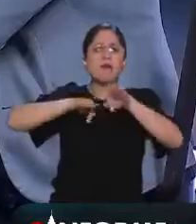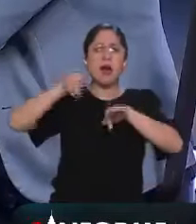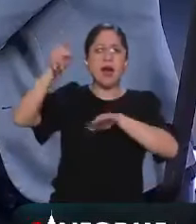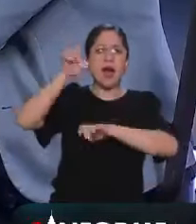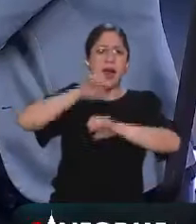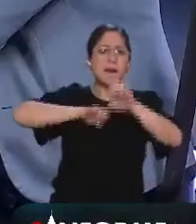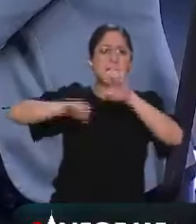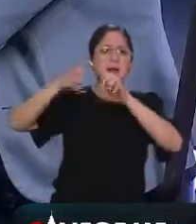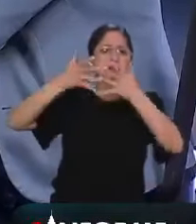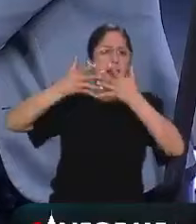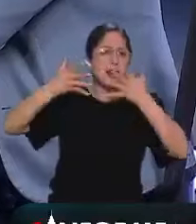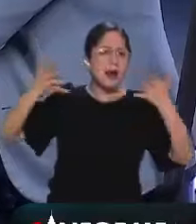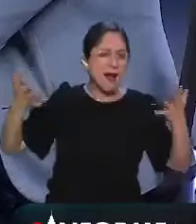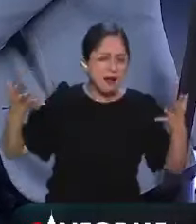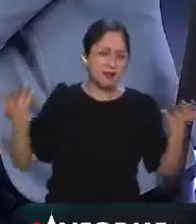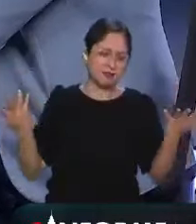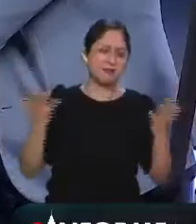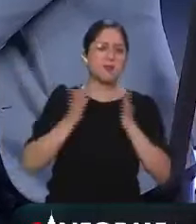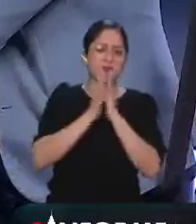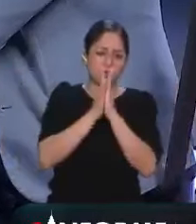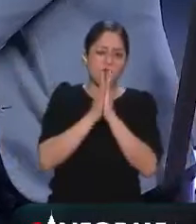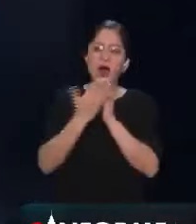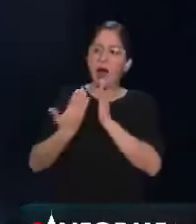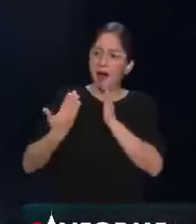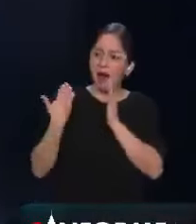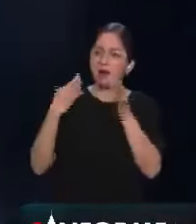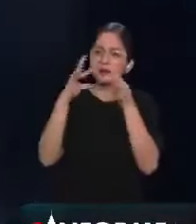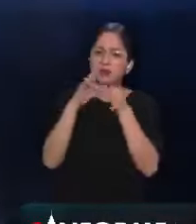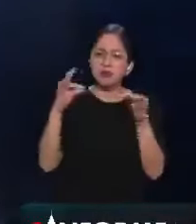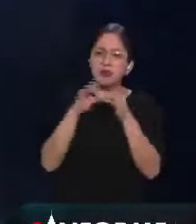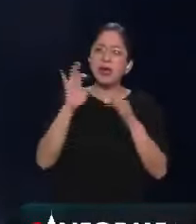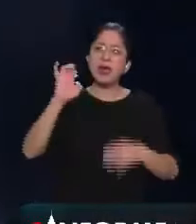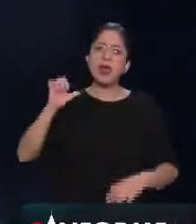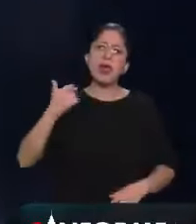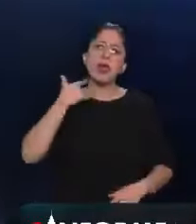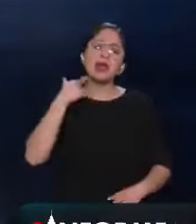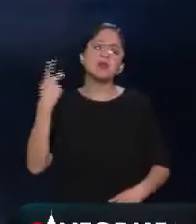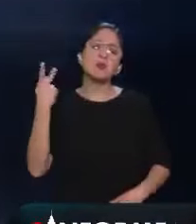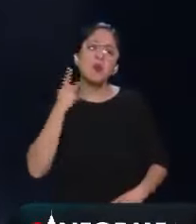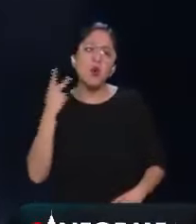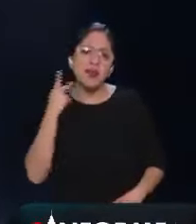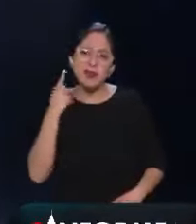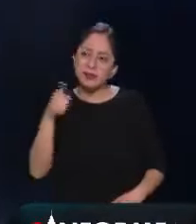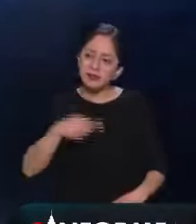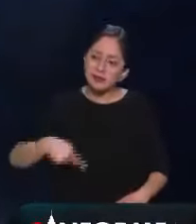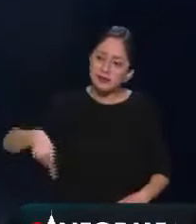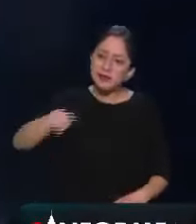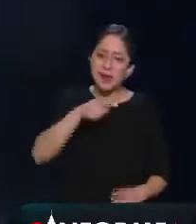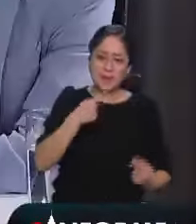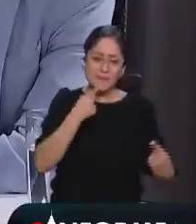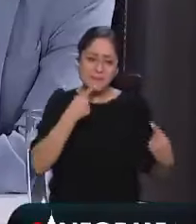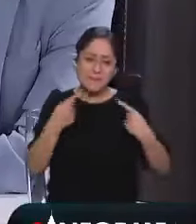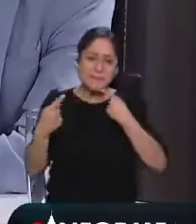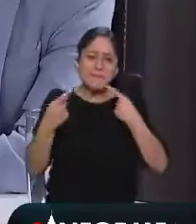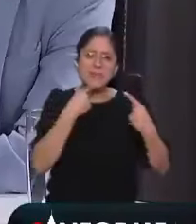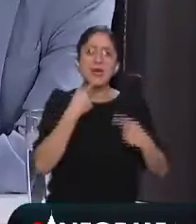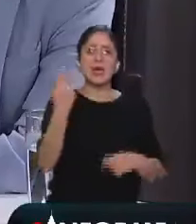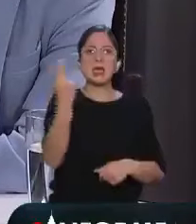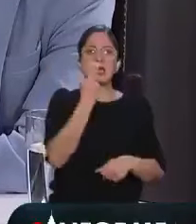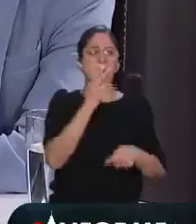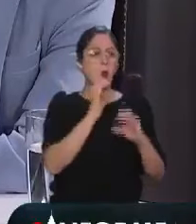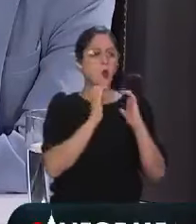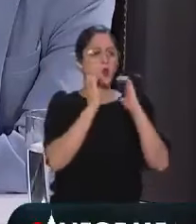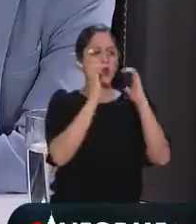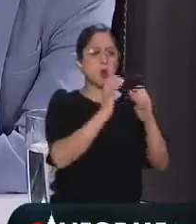O sea, que nos digan de una vez. O sea, que estos medios y estos expolíticos abiertamente están formando un lobby a favor de la